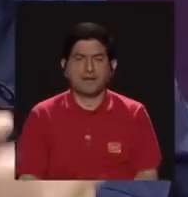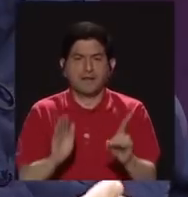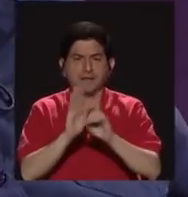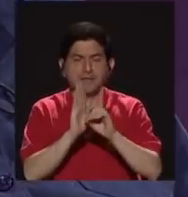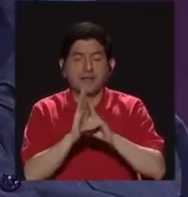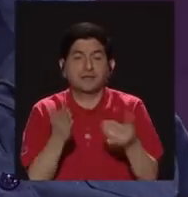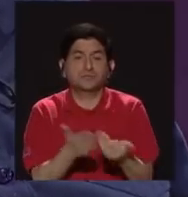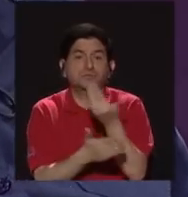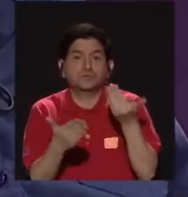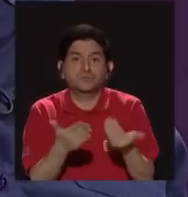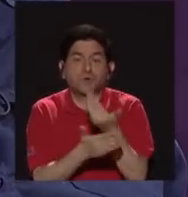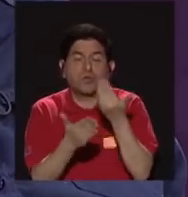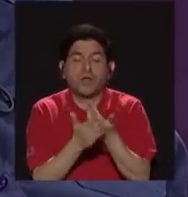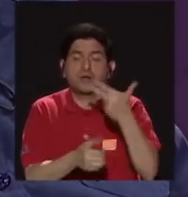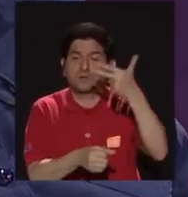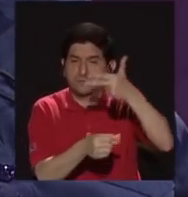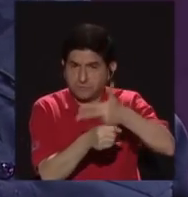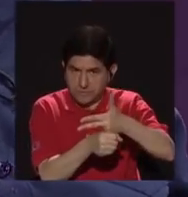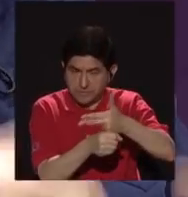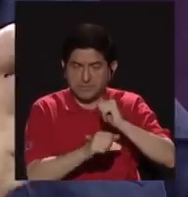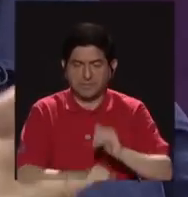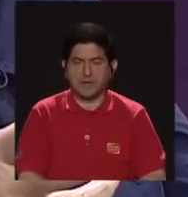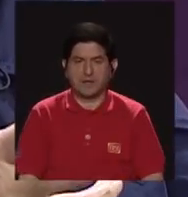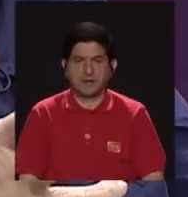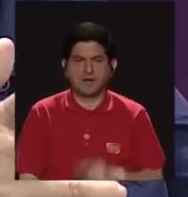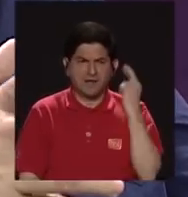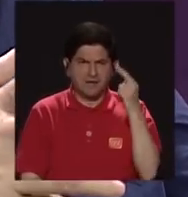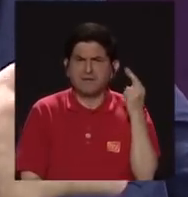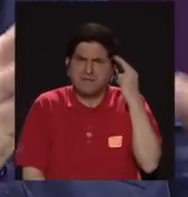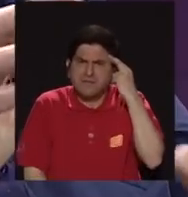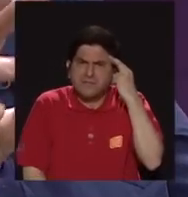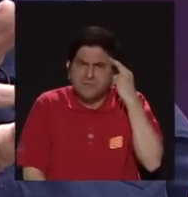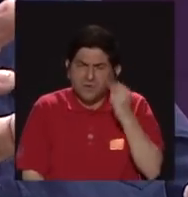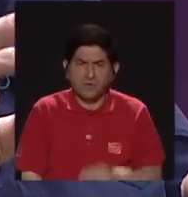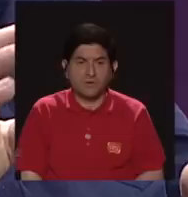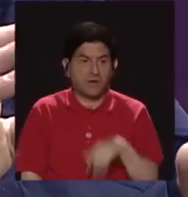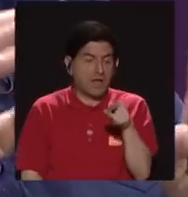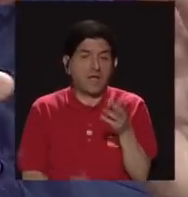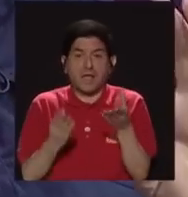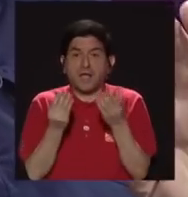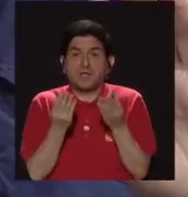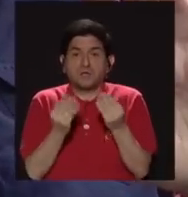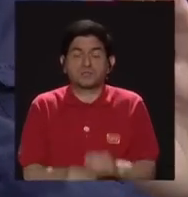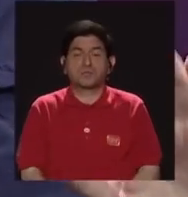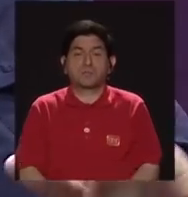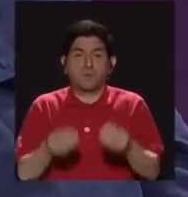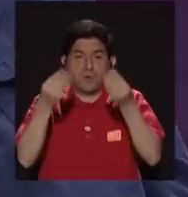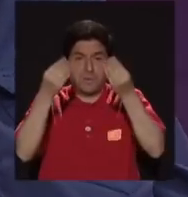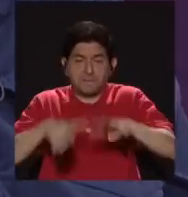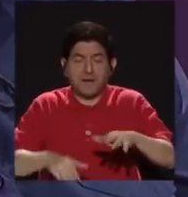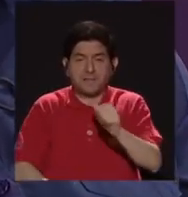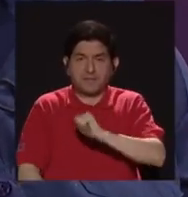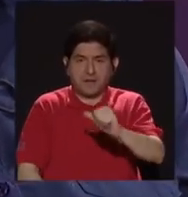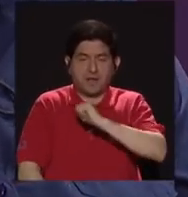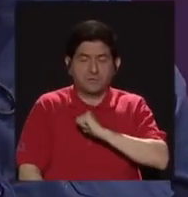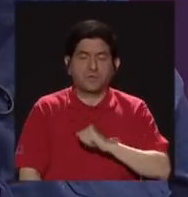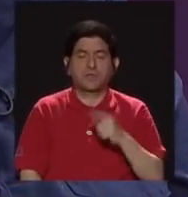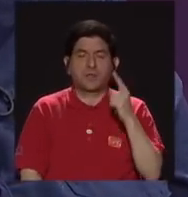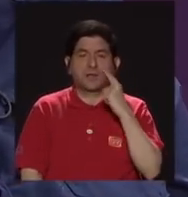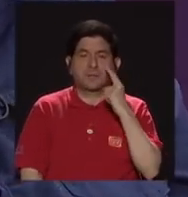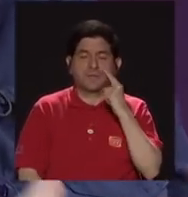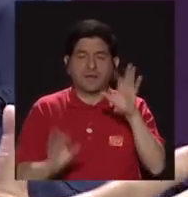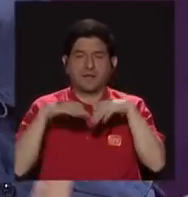modernos en Guatemala, son justamente los que temen que se pierda la autoridad del padre de familia.